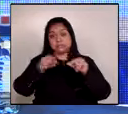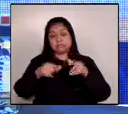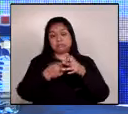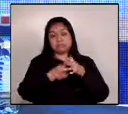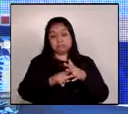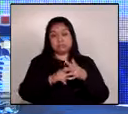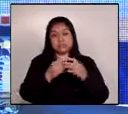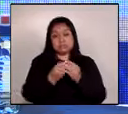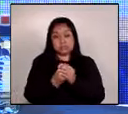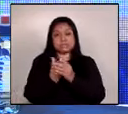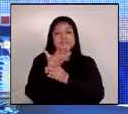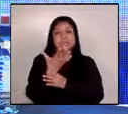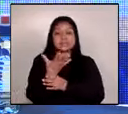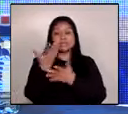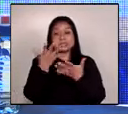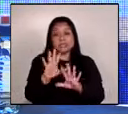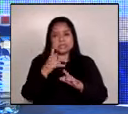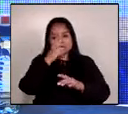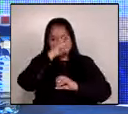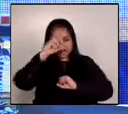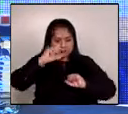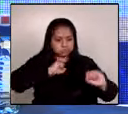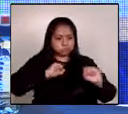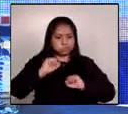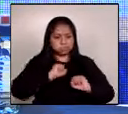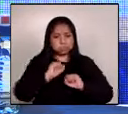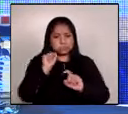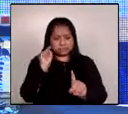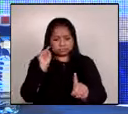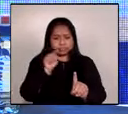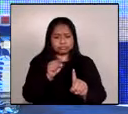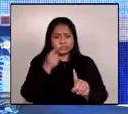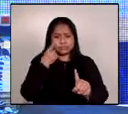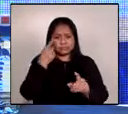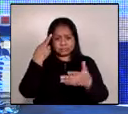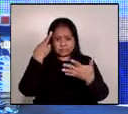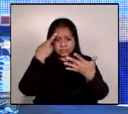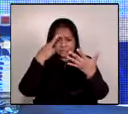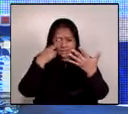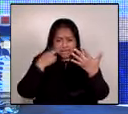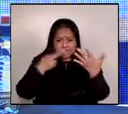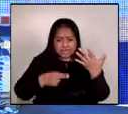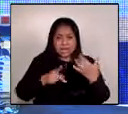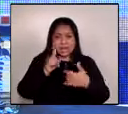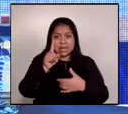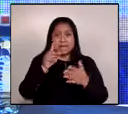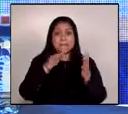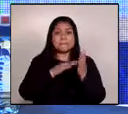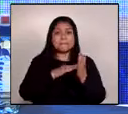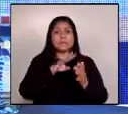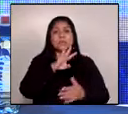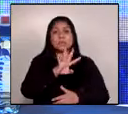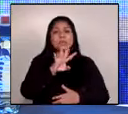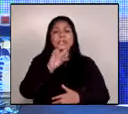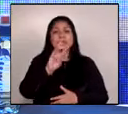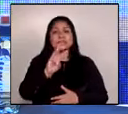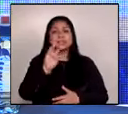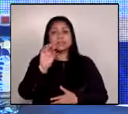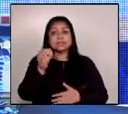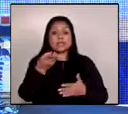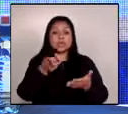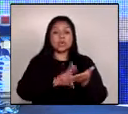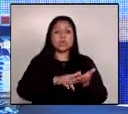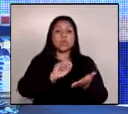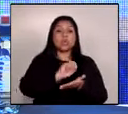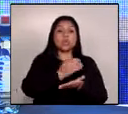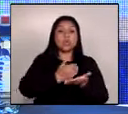la conformación de una fuerza de tarea que va a trabajar en la revisión de estos mil cuatrocientos treinta contratos que la